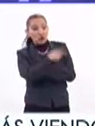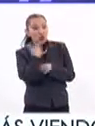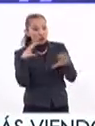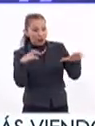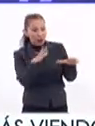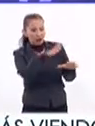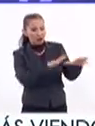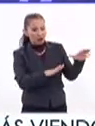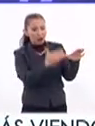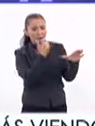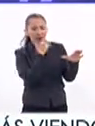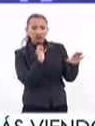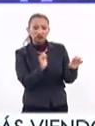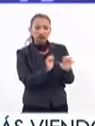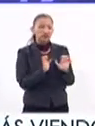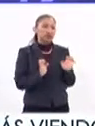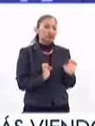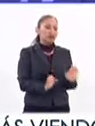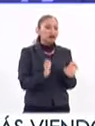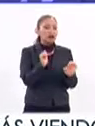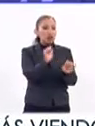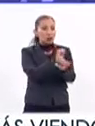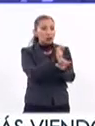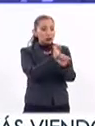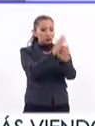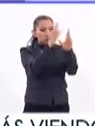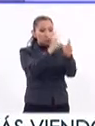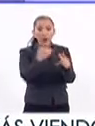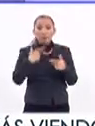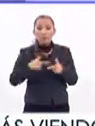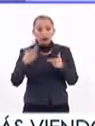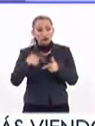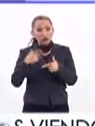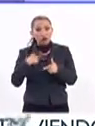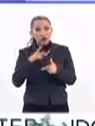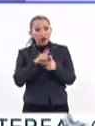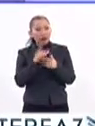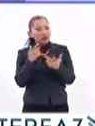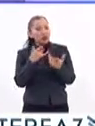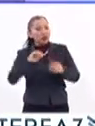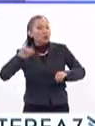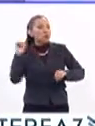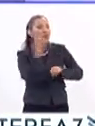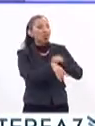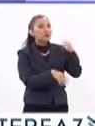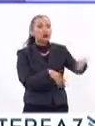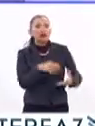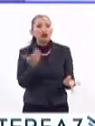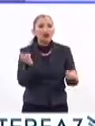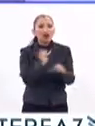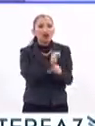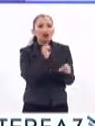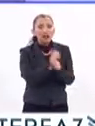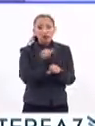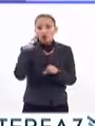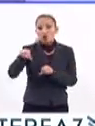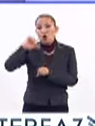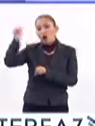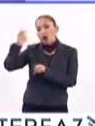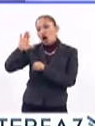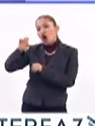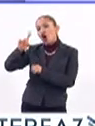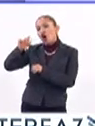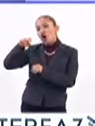en una colonia súper bien con un coche con vidrios rotos, de todos modos la gente va a ventarle cosas al coche. Y si estás en una